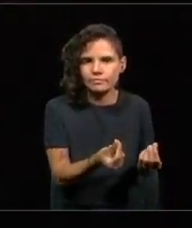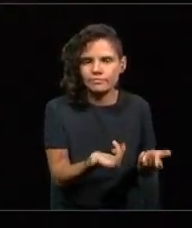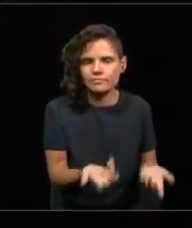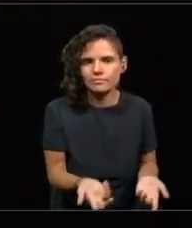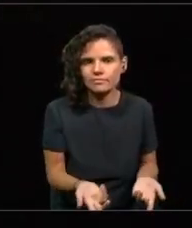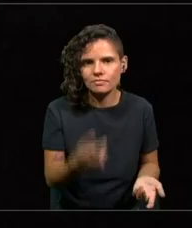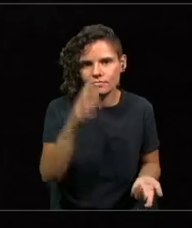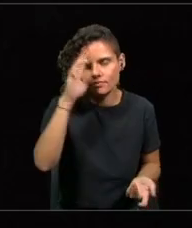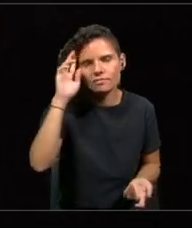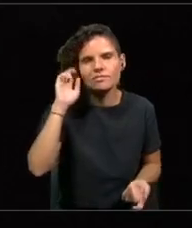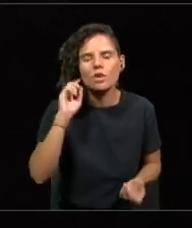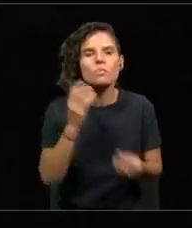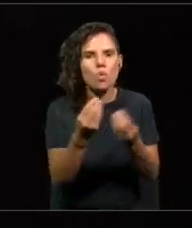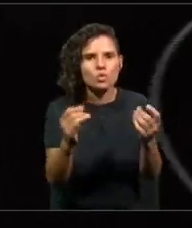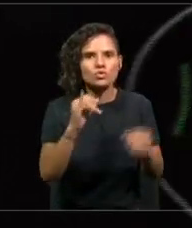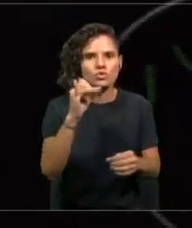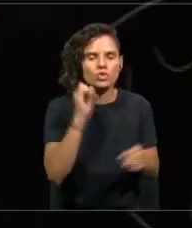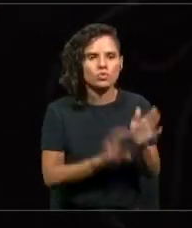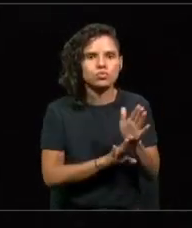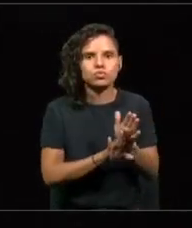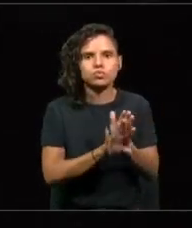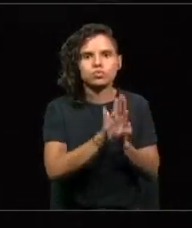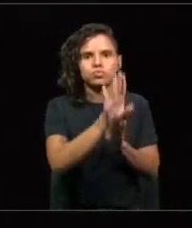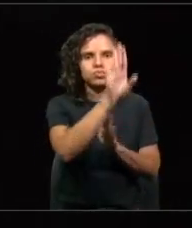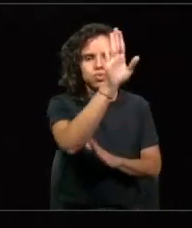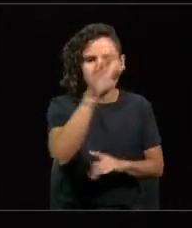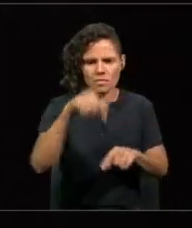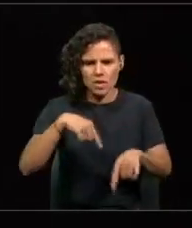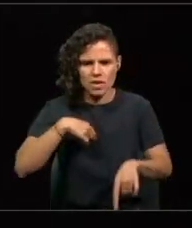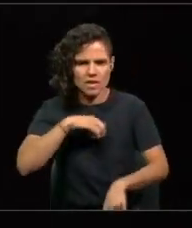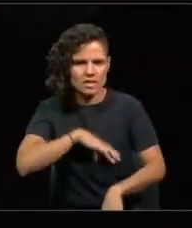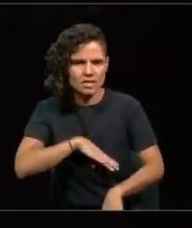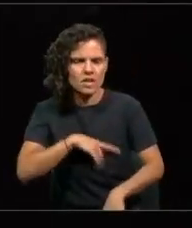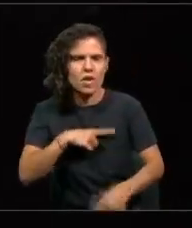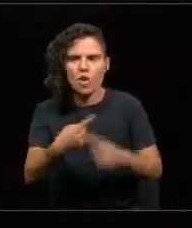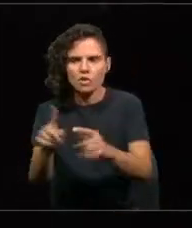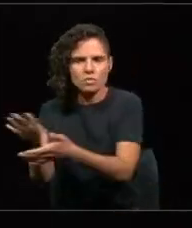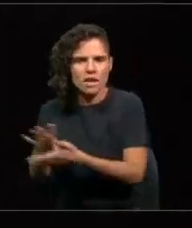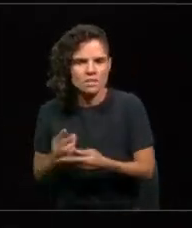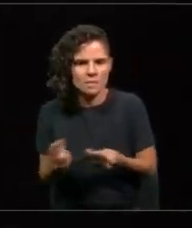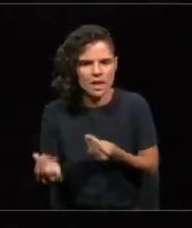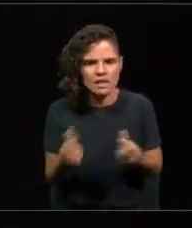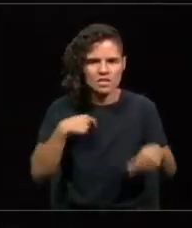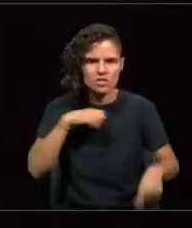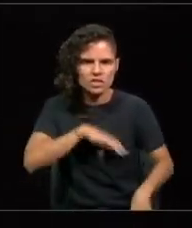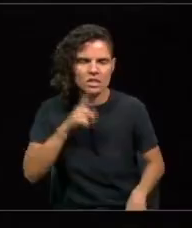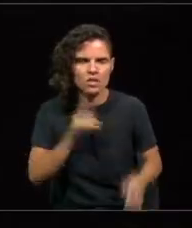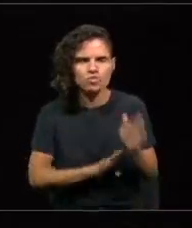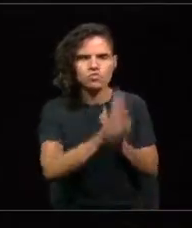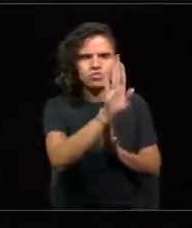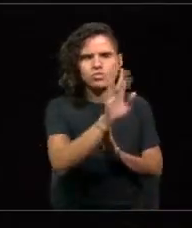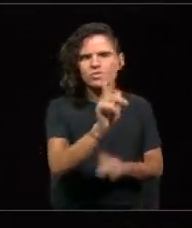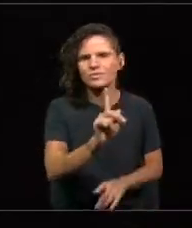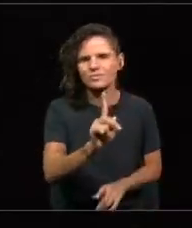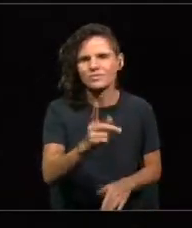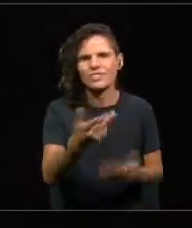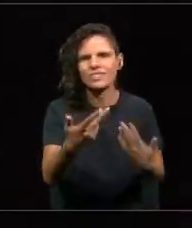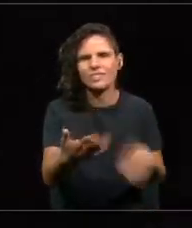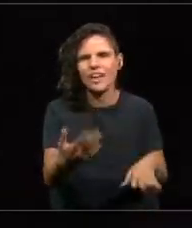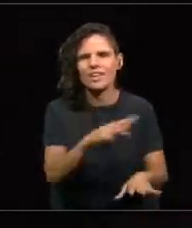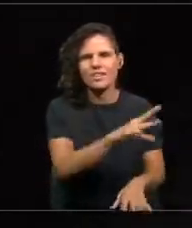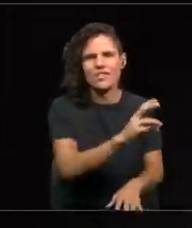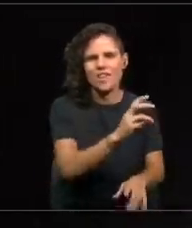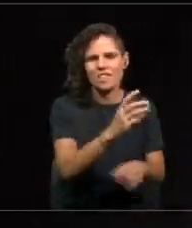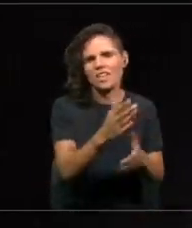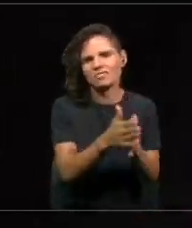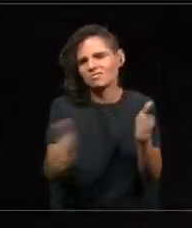países como los nuestros, ya no son los 90, ya no es el 2000. Nuestro potencial crecimiento en Chile, que no es muy